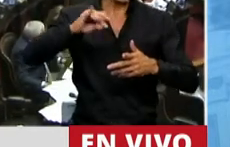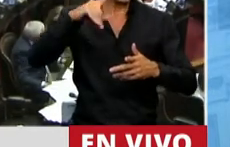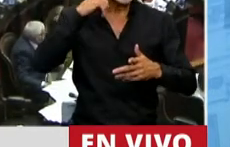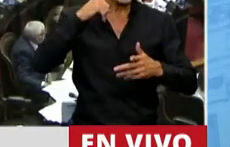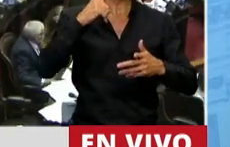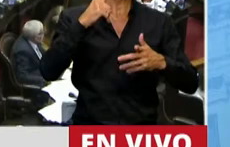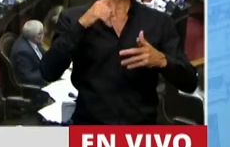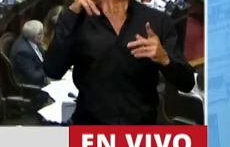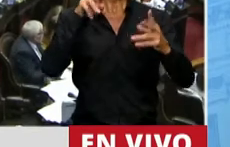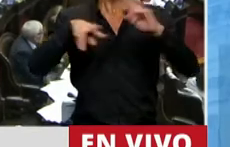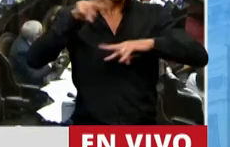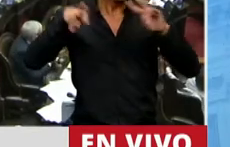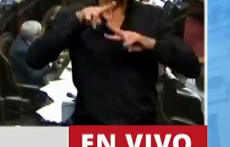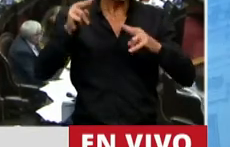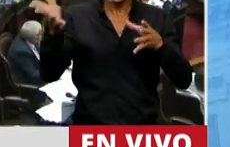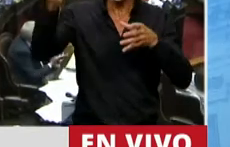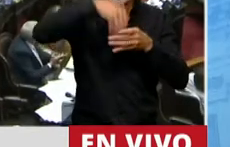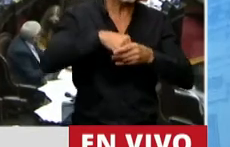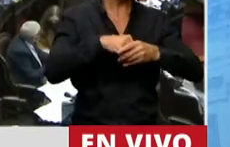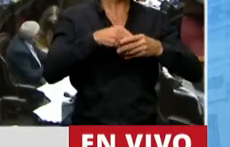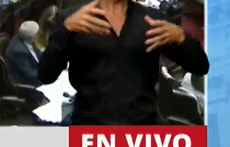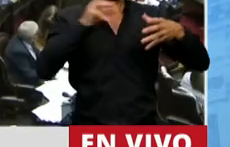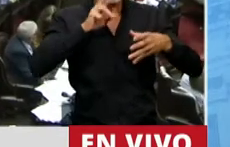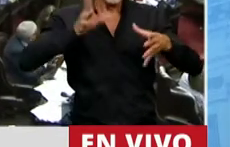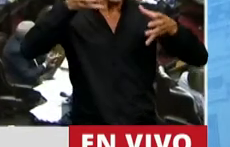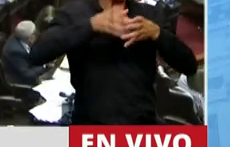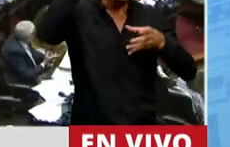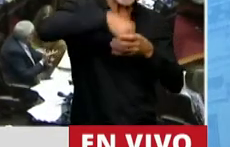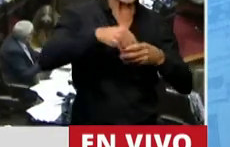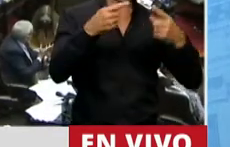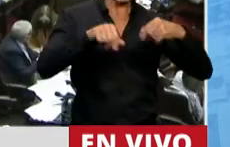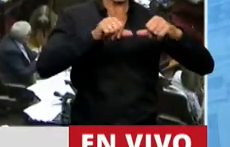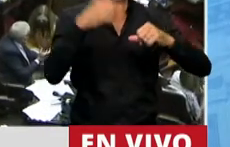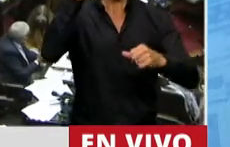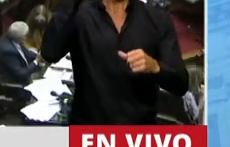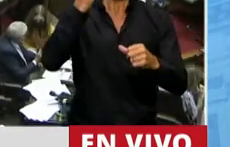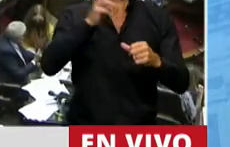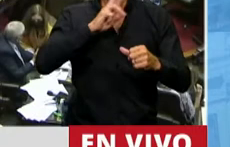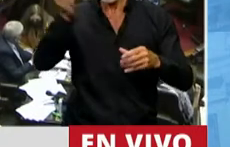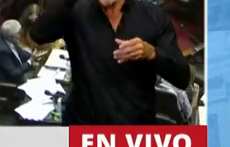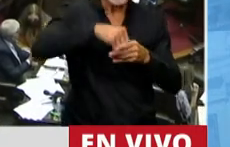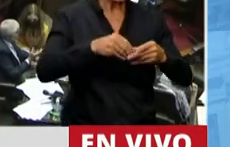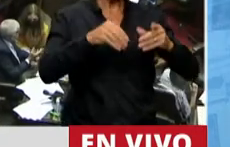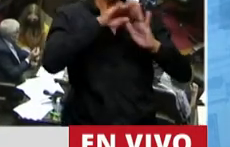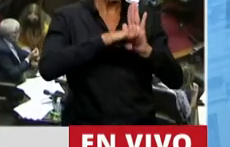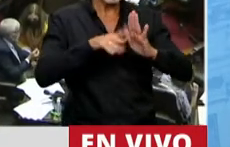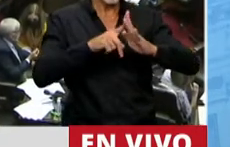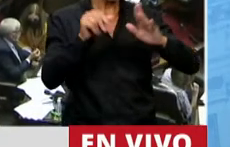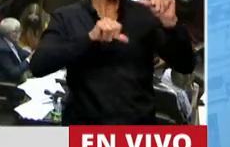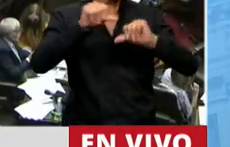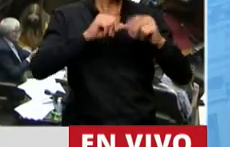buscar que haya más mujeres en los equipos, más mujeres en la dirección de los programas científicos y